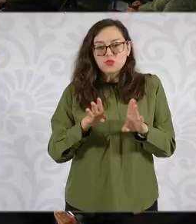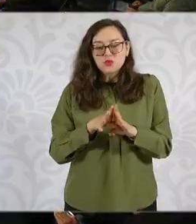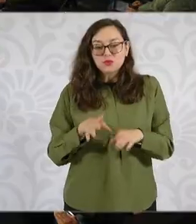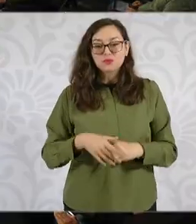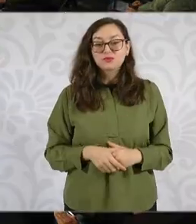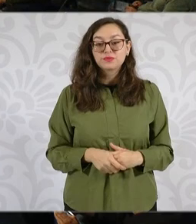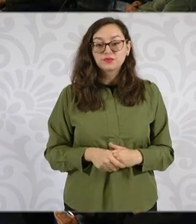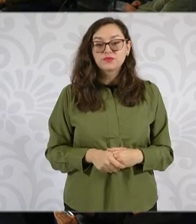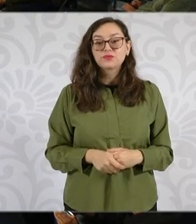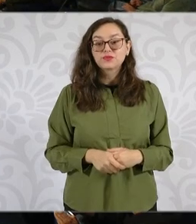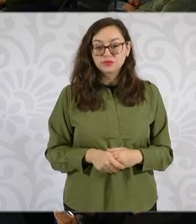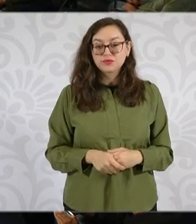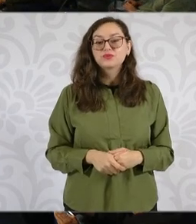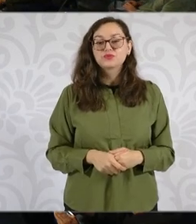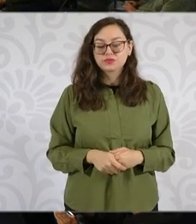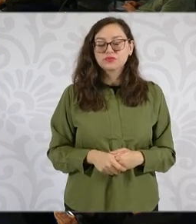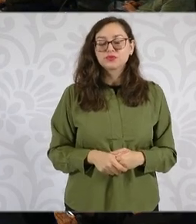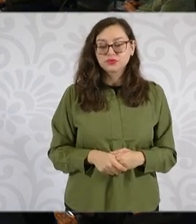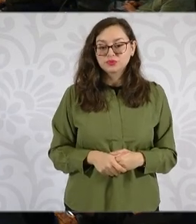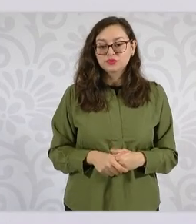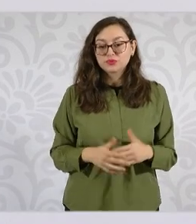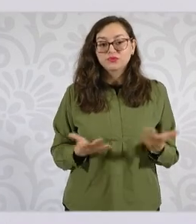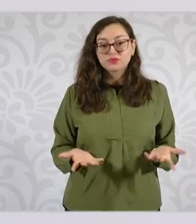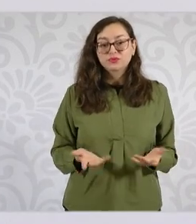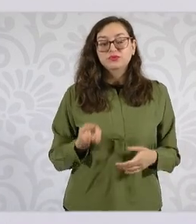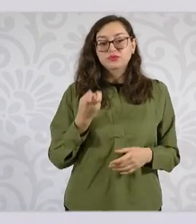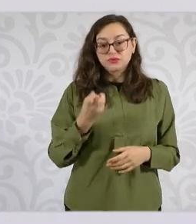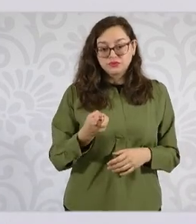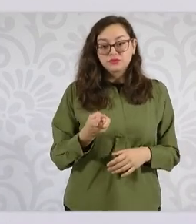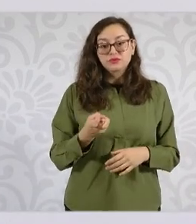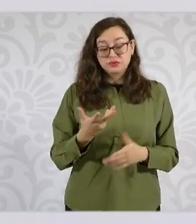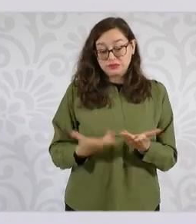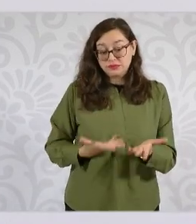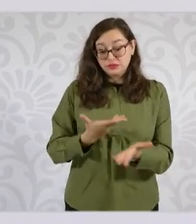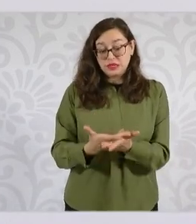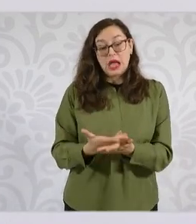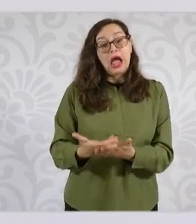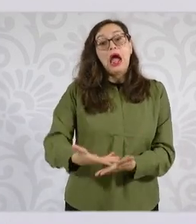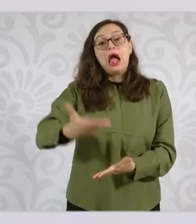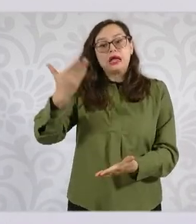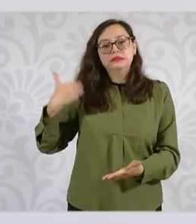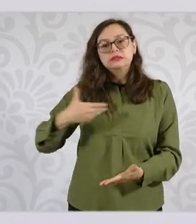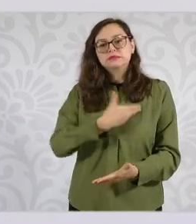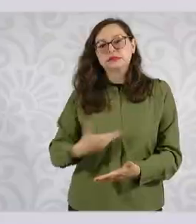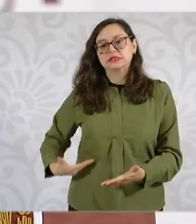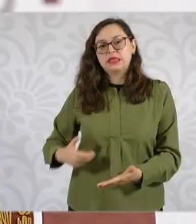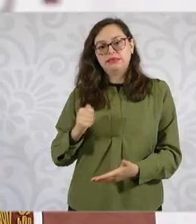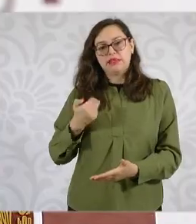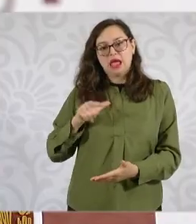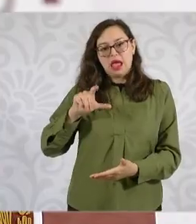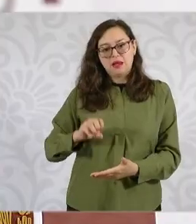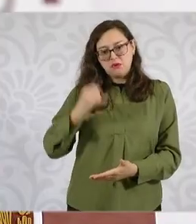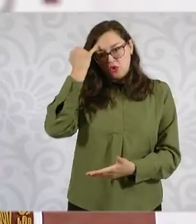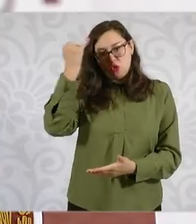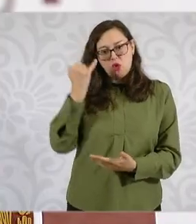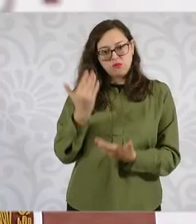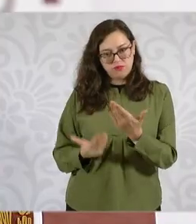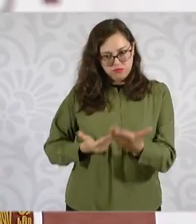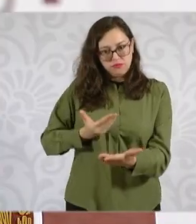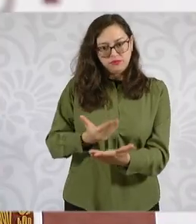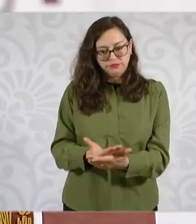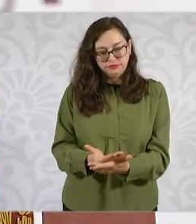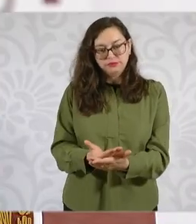Sí, es una iniciativa que viene desde el gobierno del presidente López Obrador, fue una de las iniciativas que se enviaron